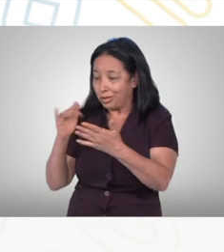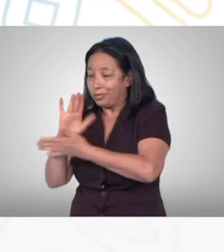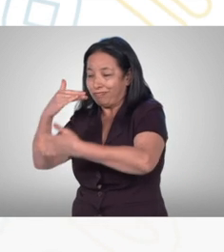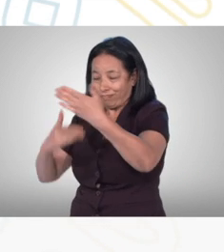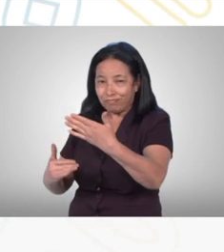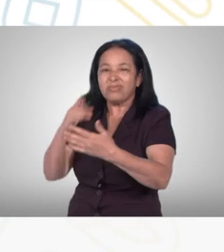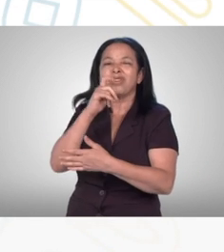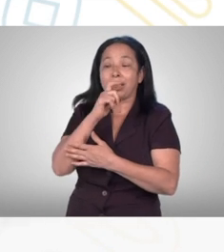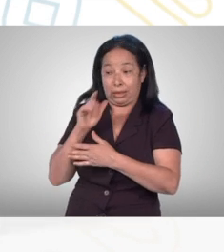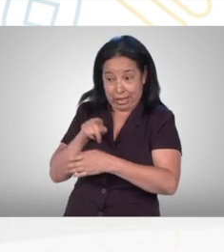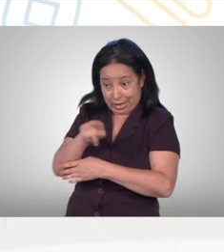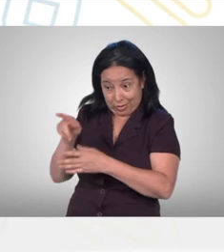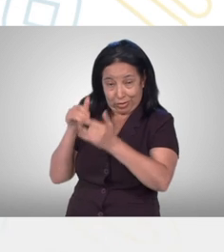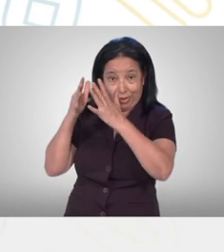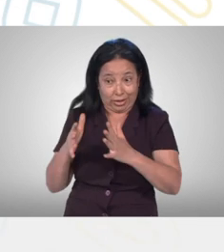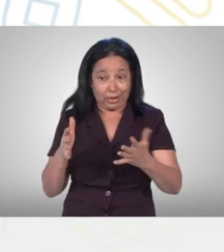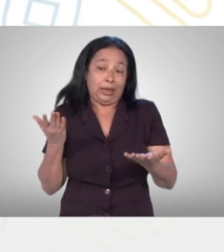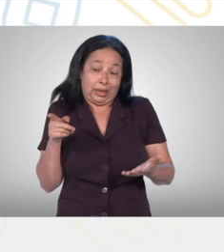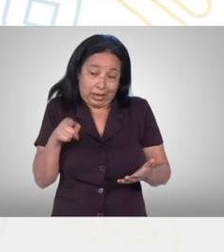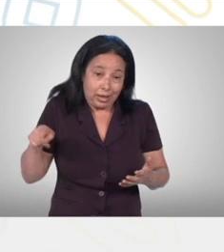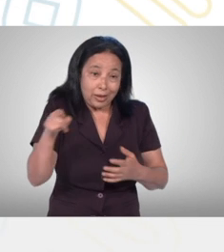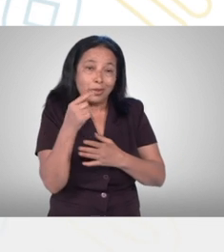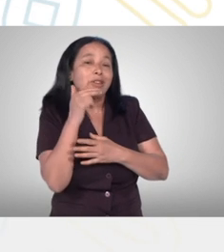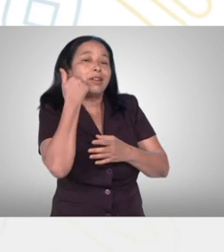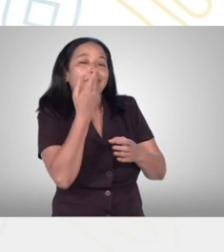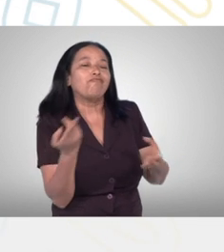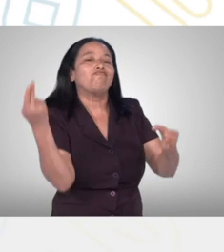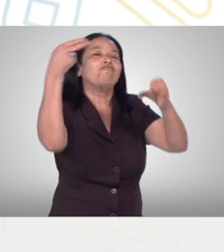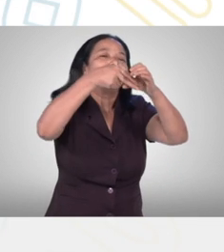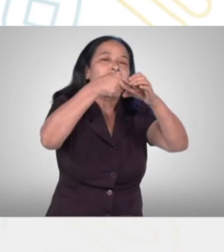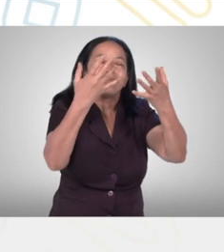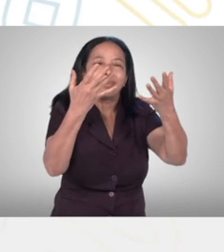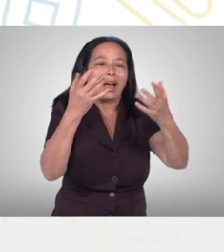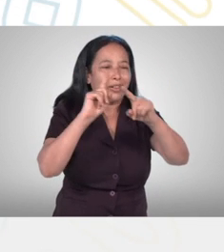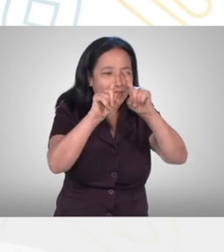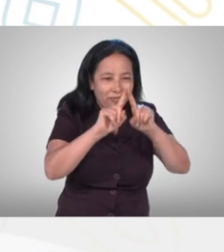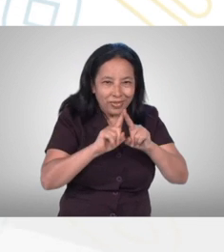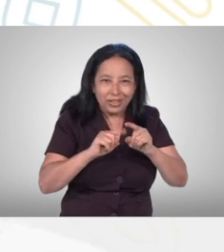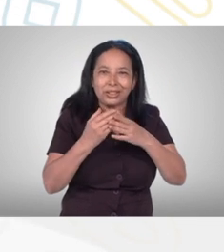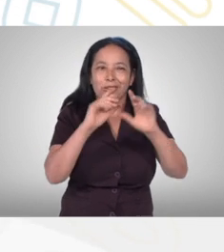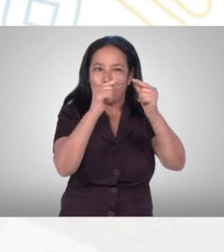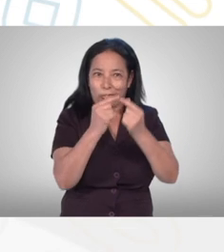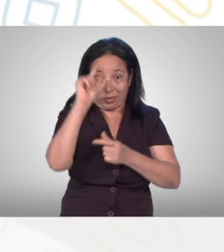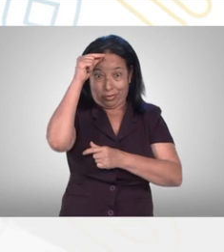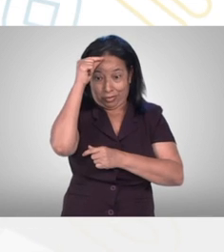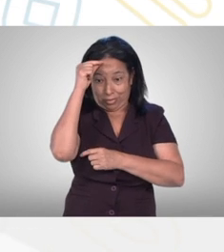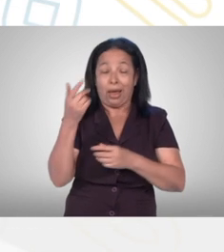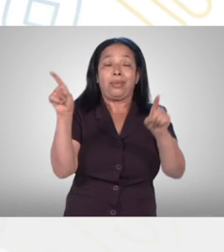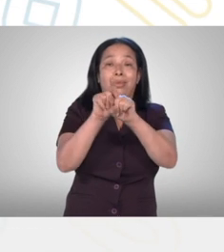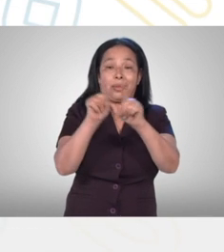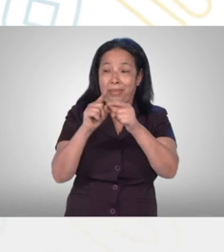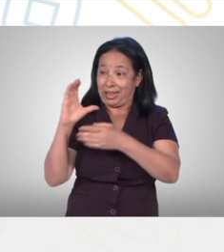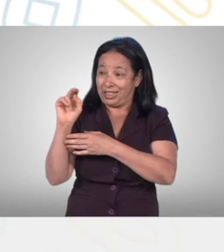y validar los requisitos y documentos de los actores estudiantiles participantes del proceso electoral para integrar a los órganos de gobierno,